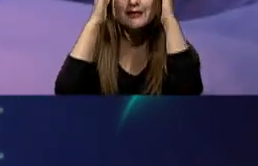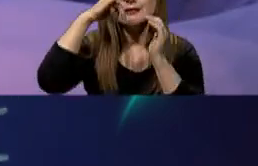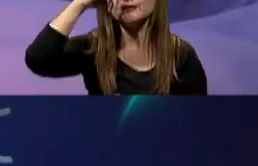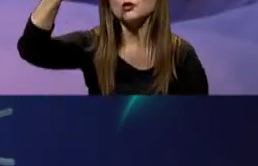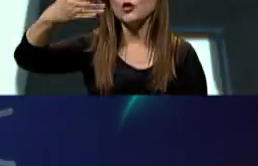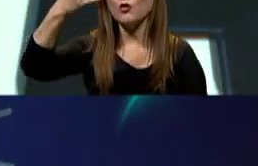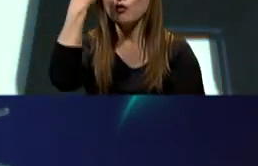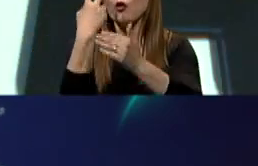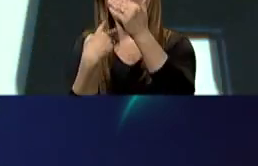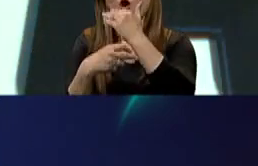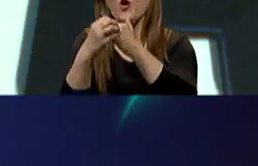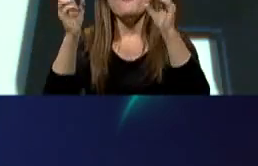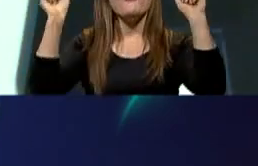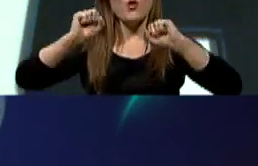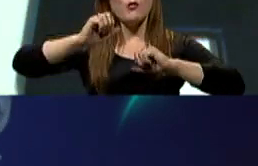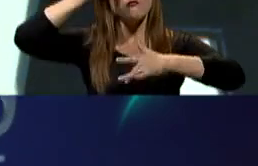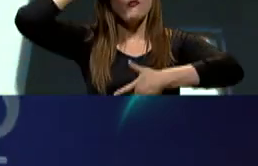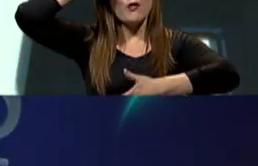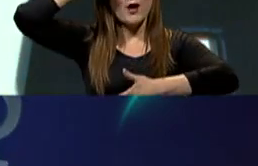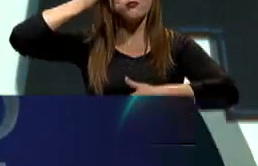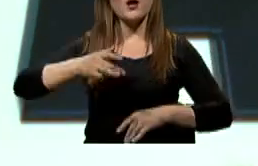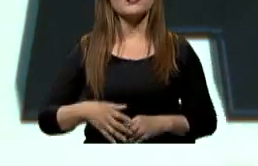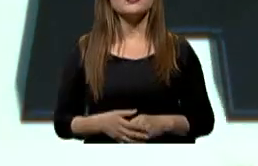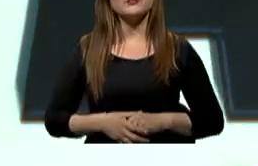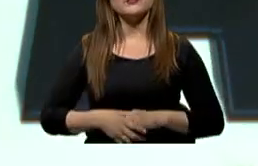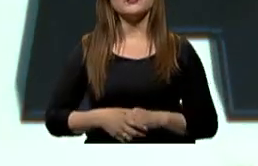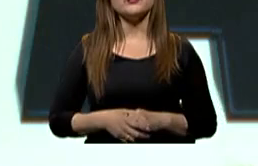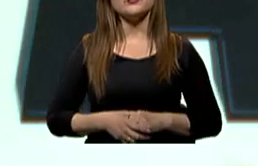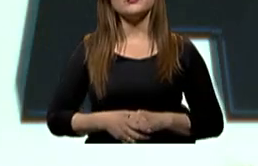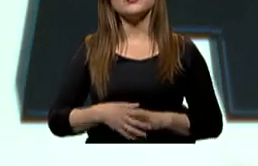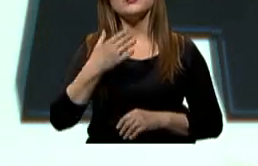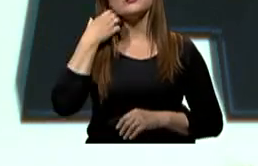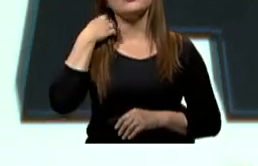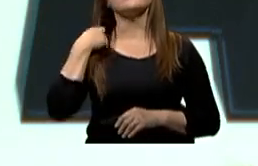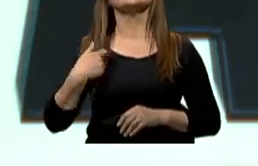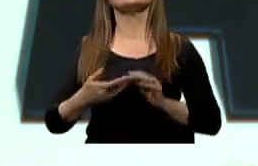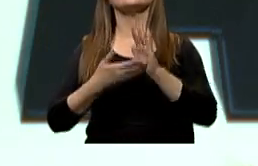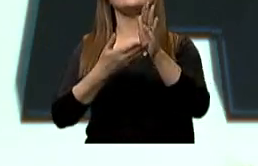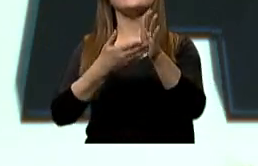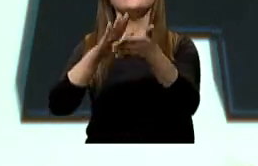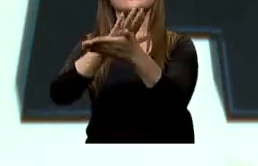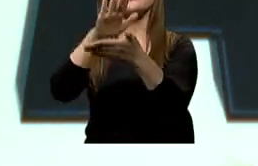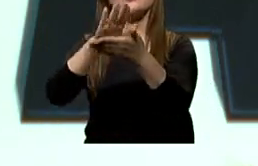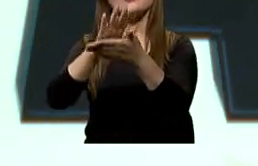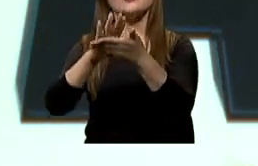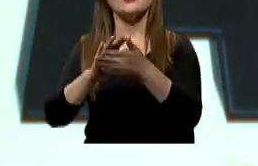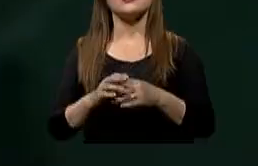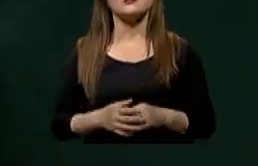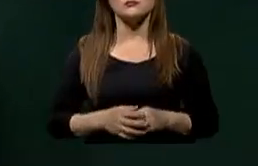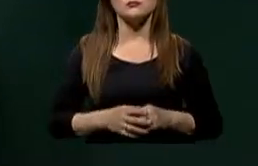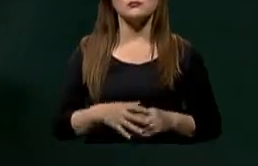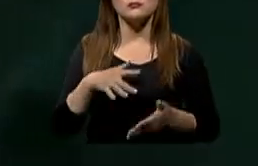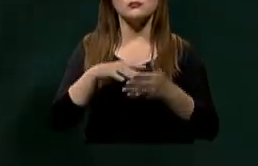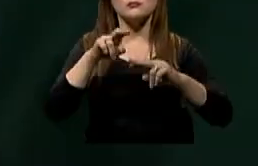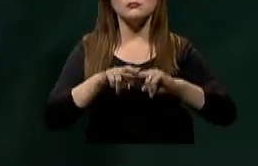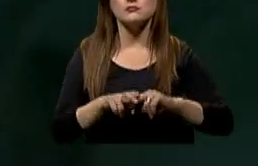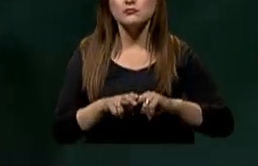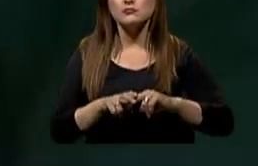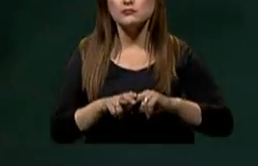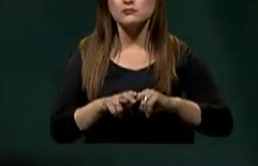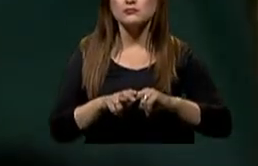pueden padecerlo. Cuando sus niños no rinden académicamente, cuando se duermen en la escuela, cuando pierden estos periodos de